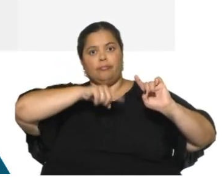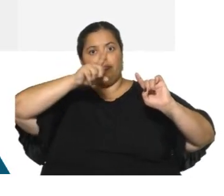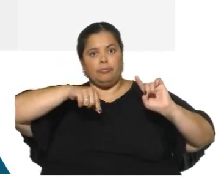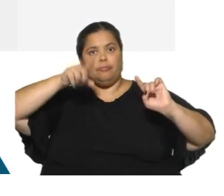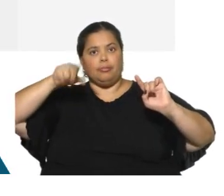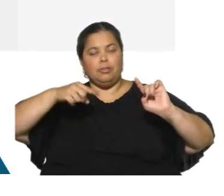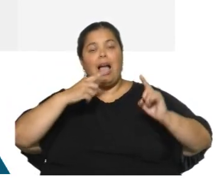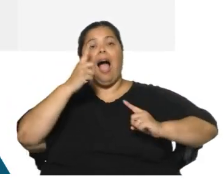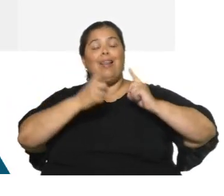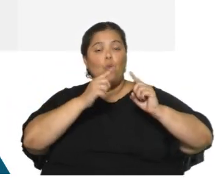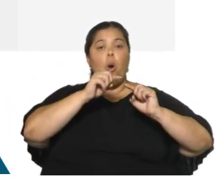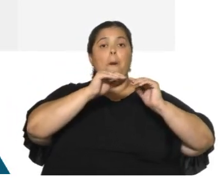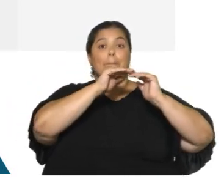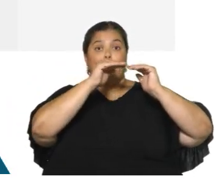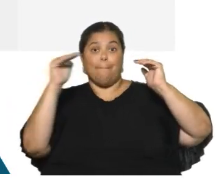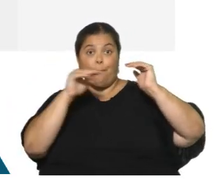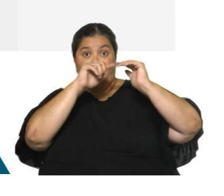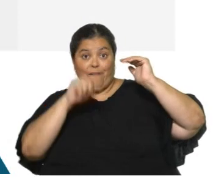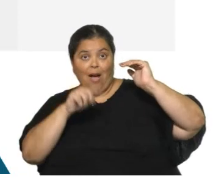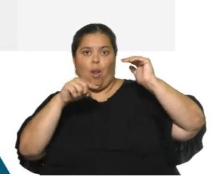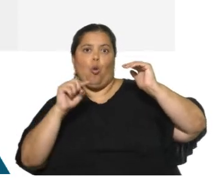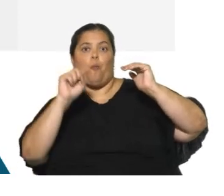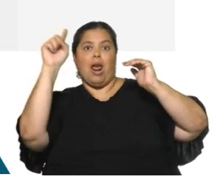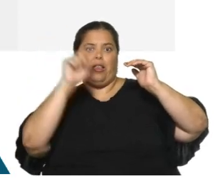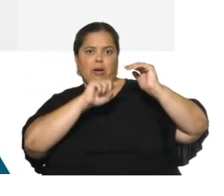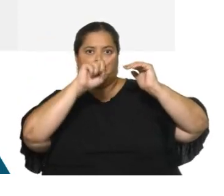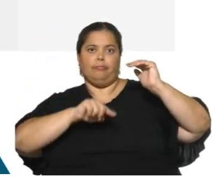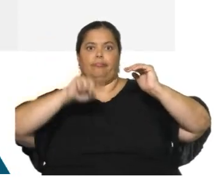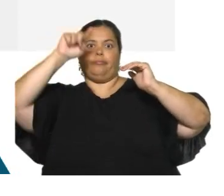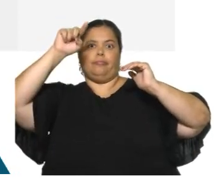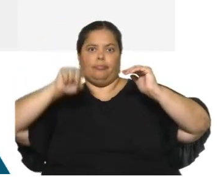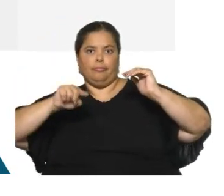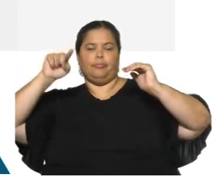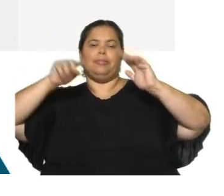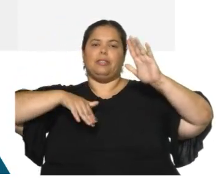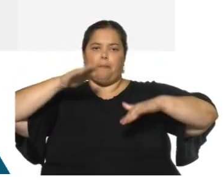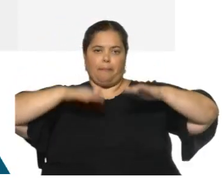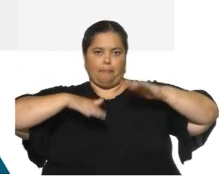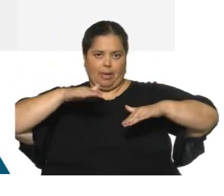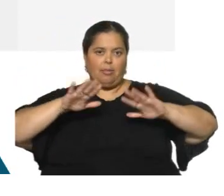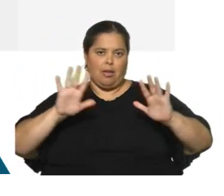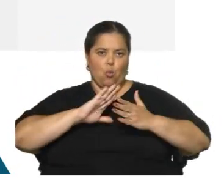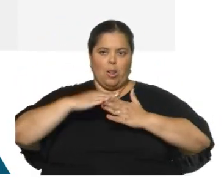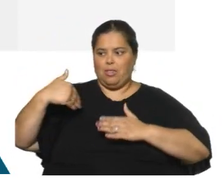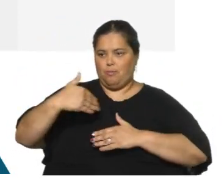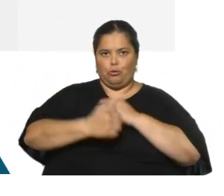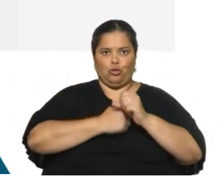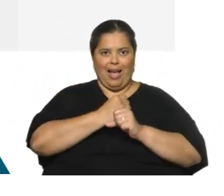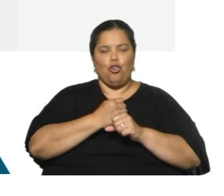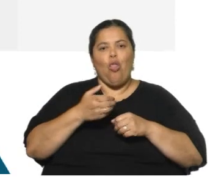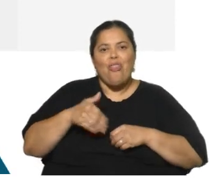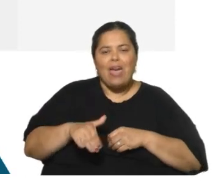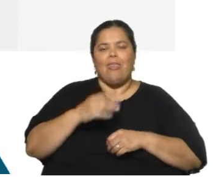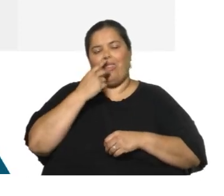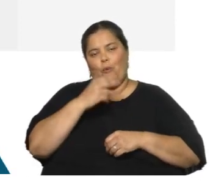poco por abajo, un poco por encima. Se ha movido en ese entorno, a veces por encima, a veces por debajo, en los últimos años. Esto en